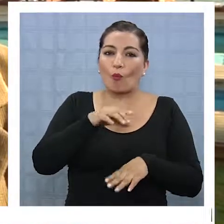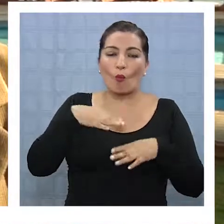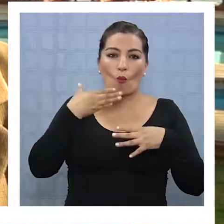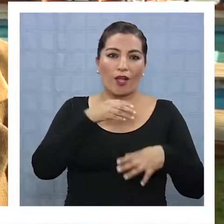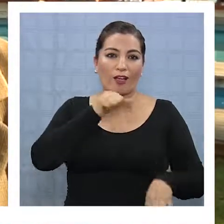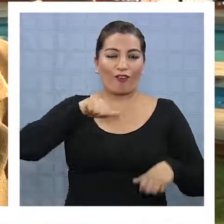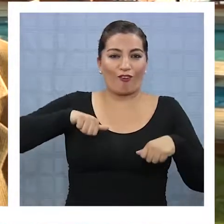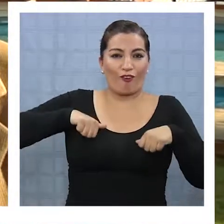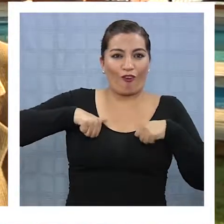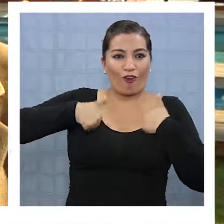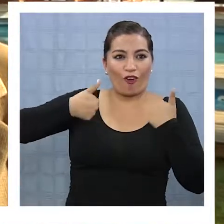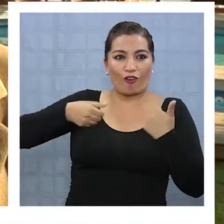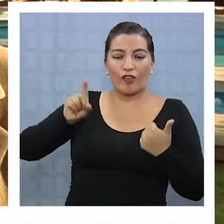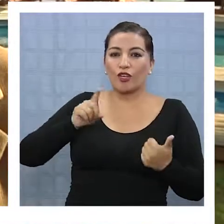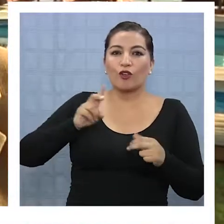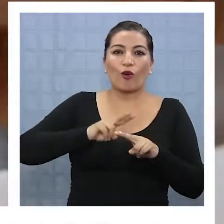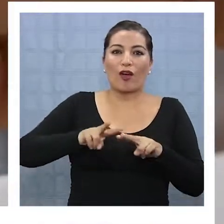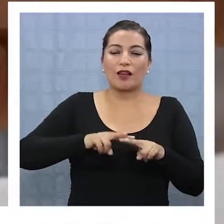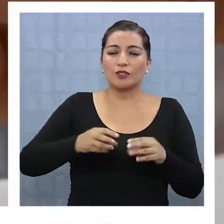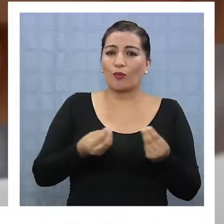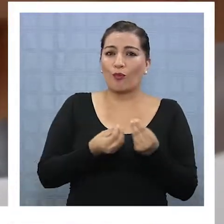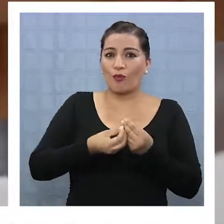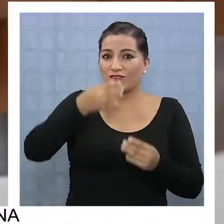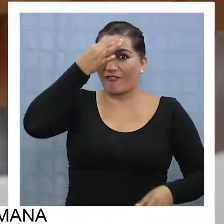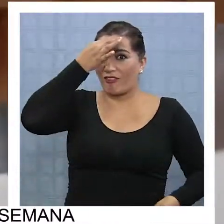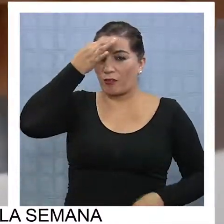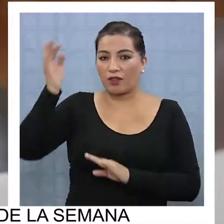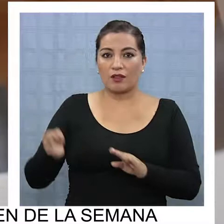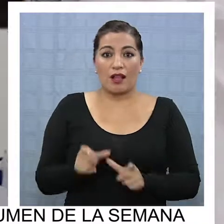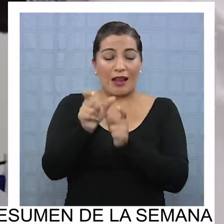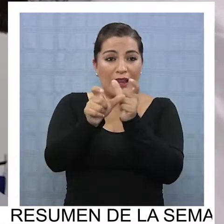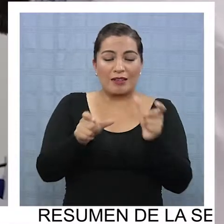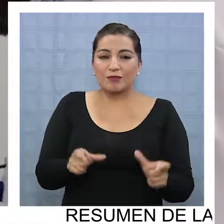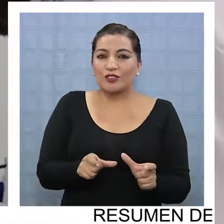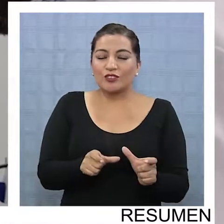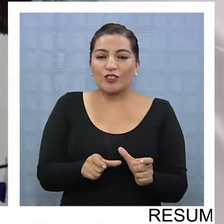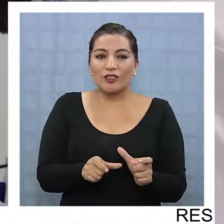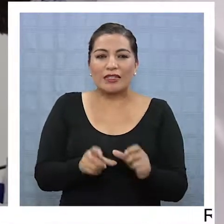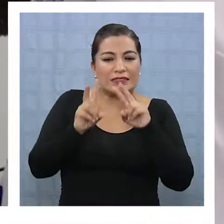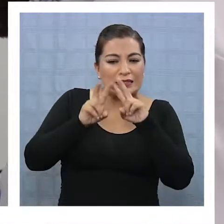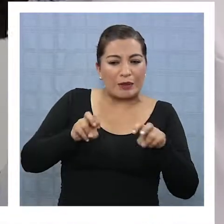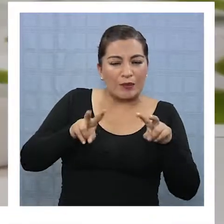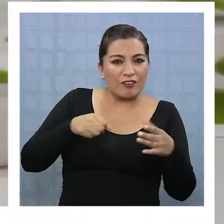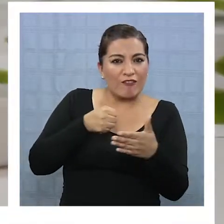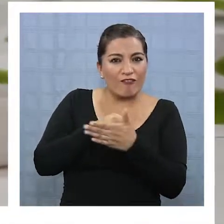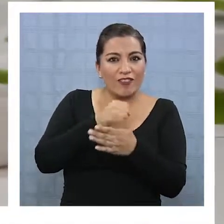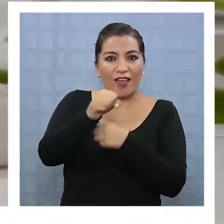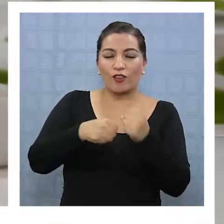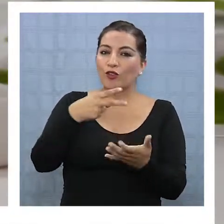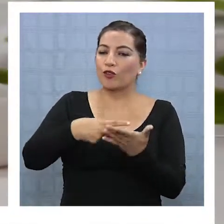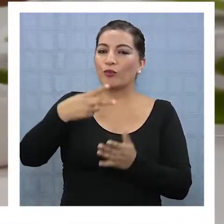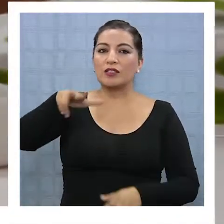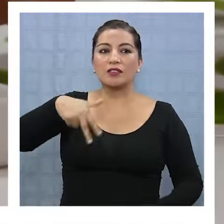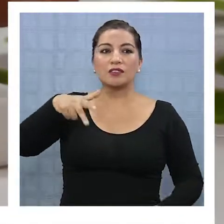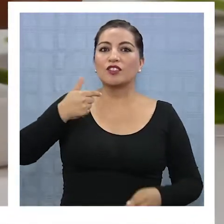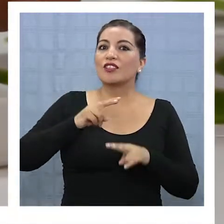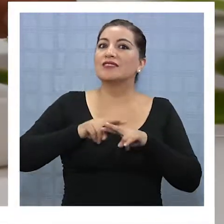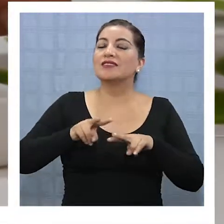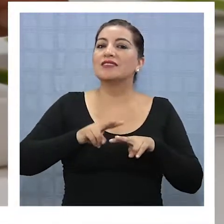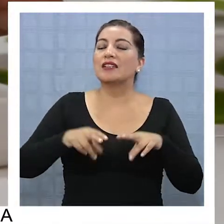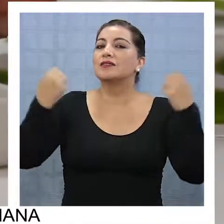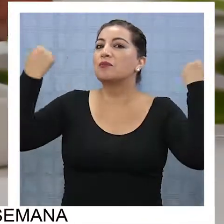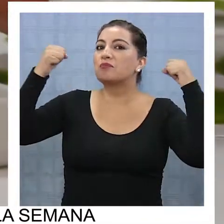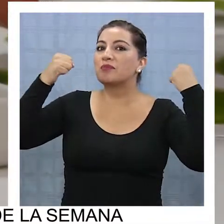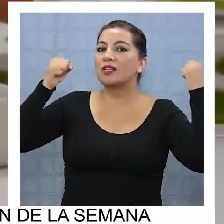y eso impacta, ¿no es cierto?, que no se desarrolla una serie de enfermedades. Los investigadores estiman que a finales de este año 2018 se podrían estar haciendo los